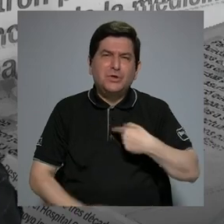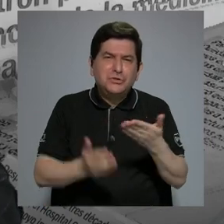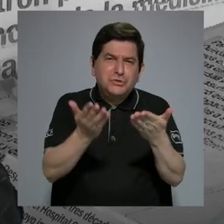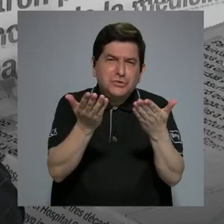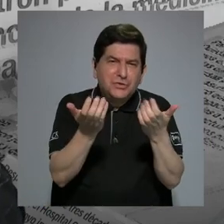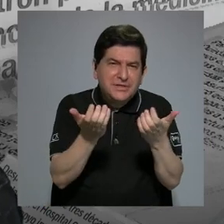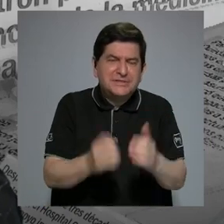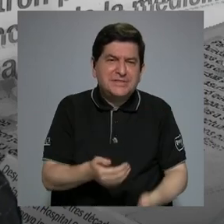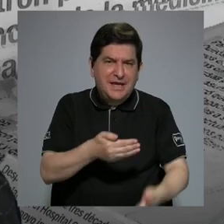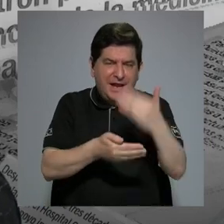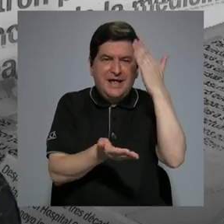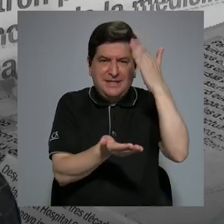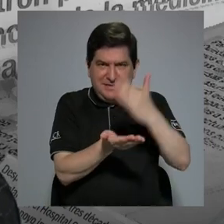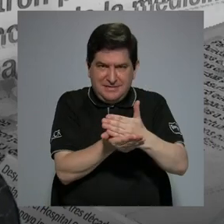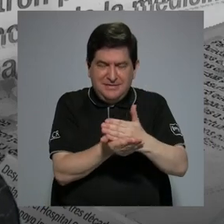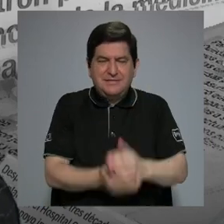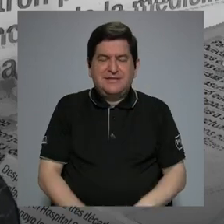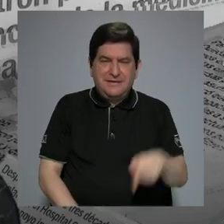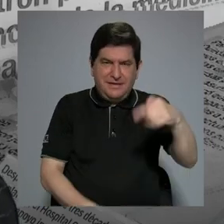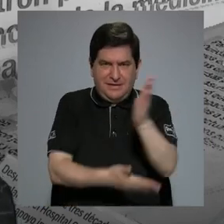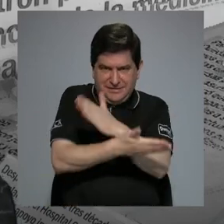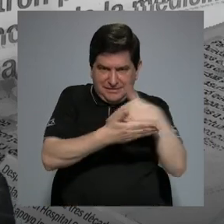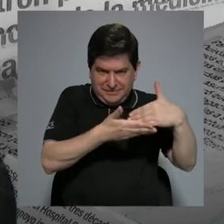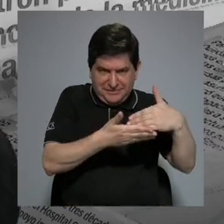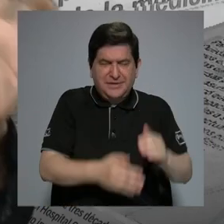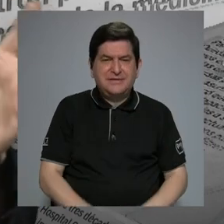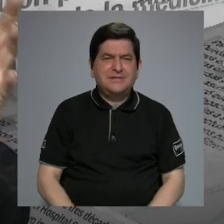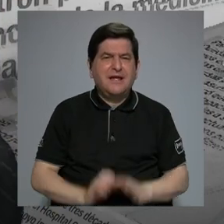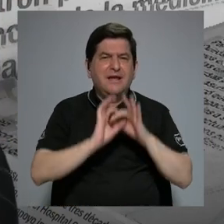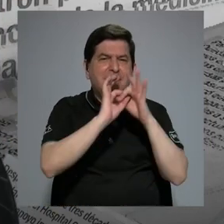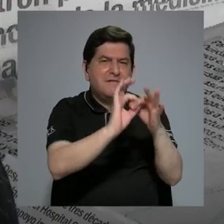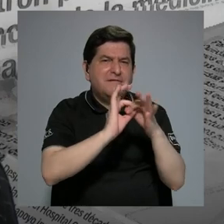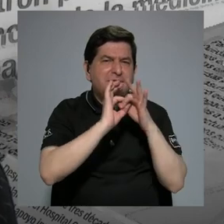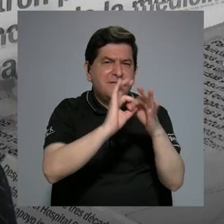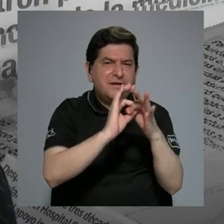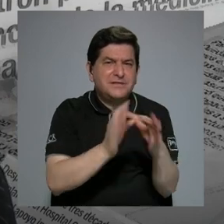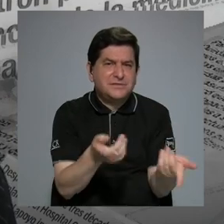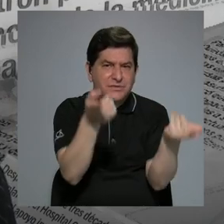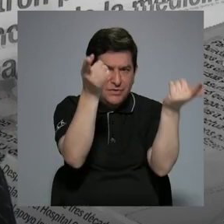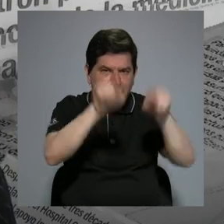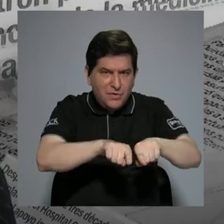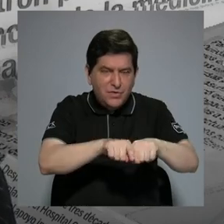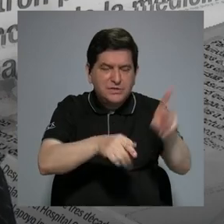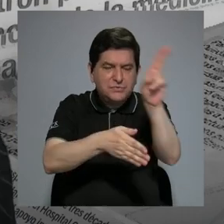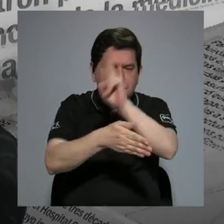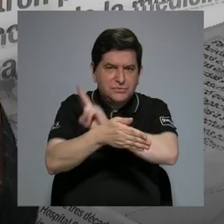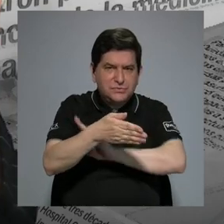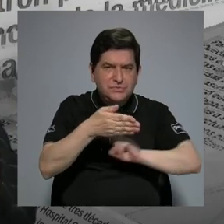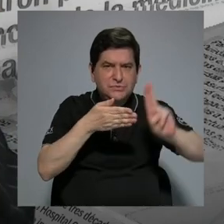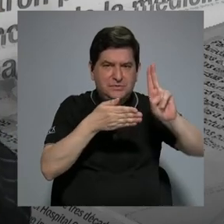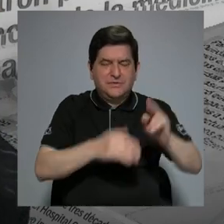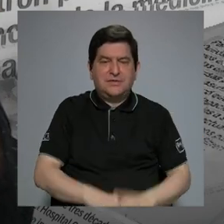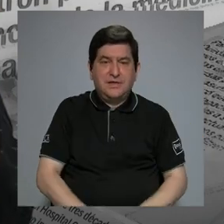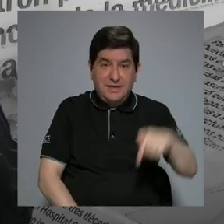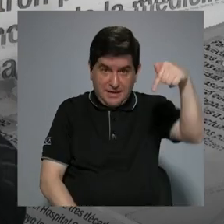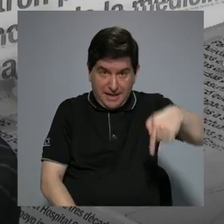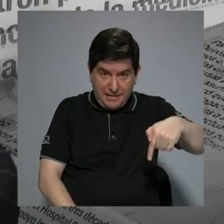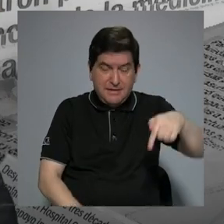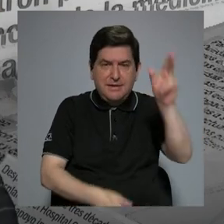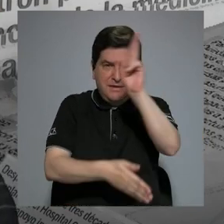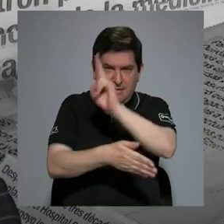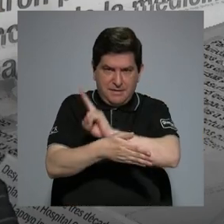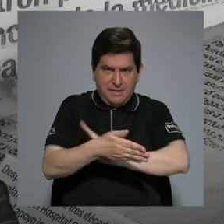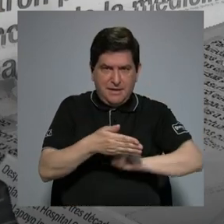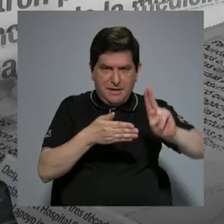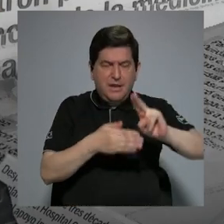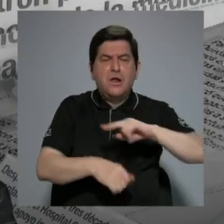antes de que termine este bloque, en relacionar eso con lo que está sucediendo en la universidad. En la universidad, bueno,